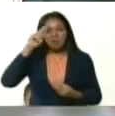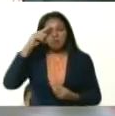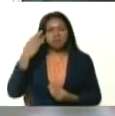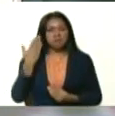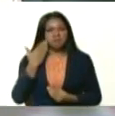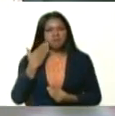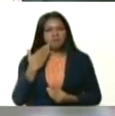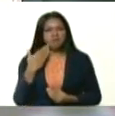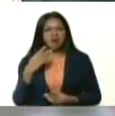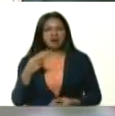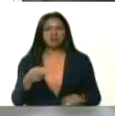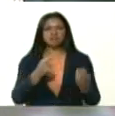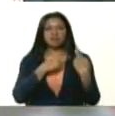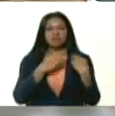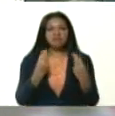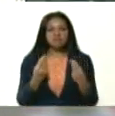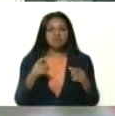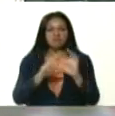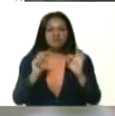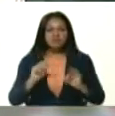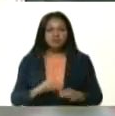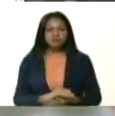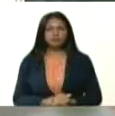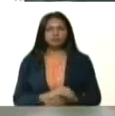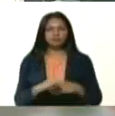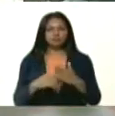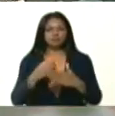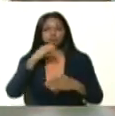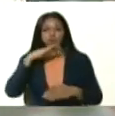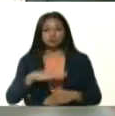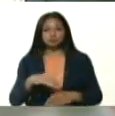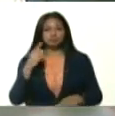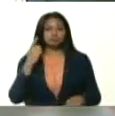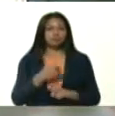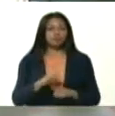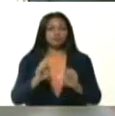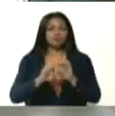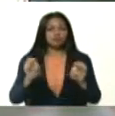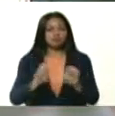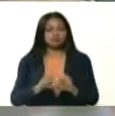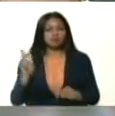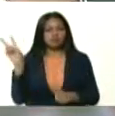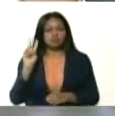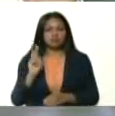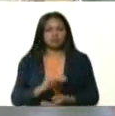asumido con responsabilidad este momento histórico que le exige la educación en Venezuela.